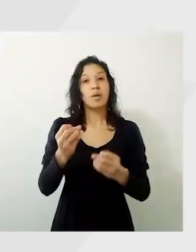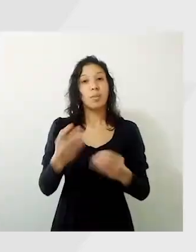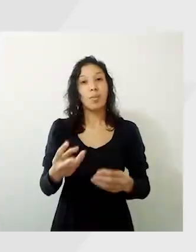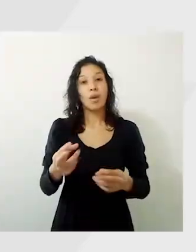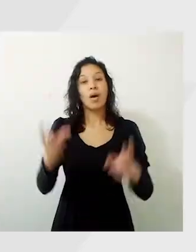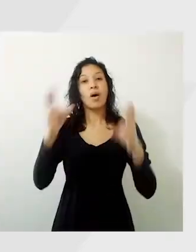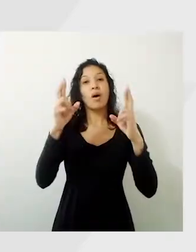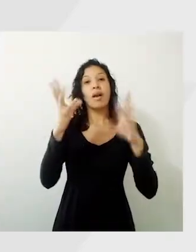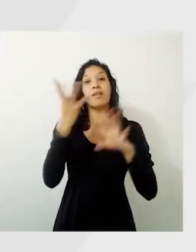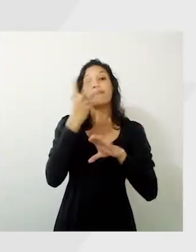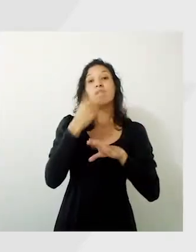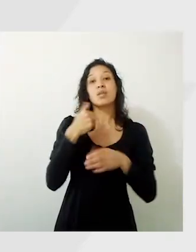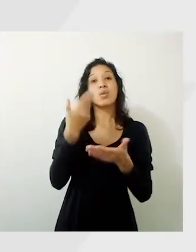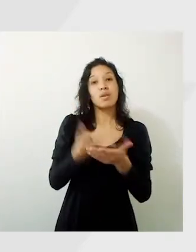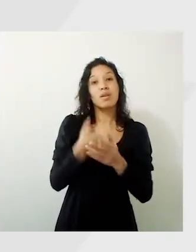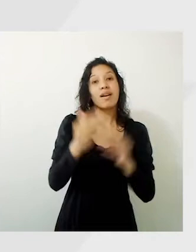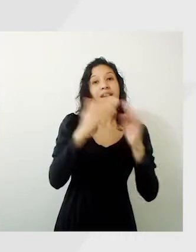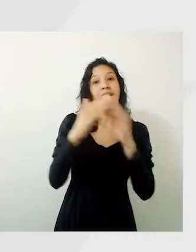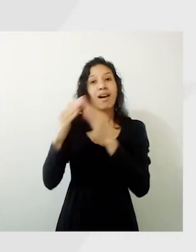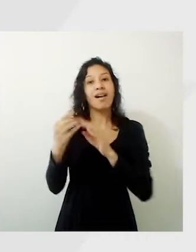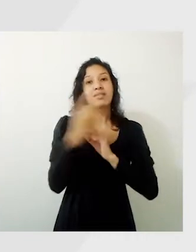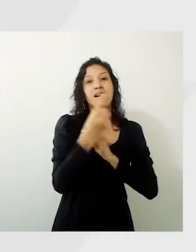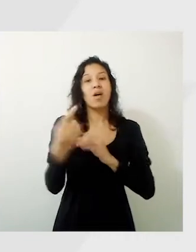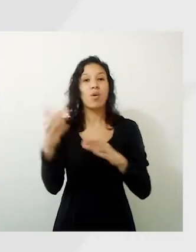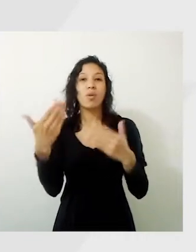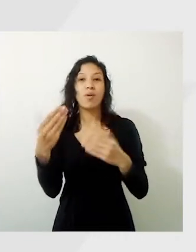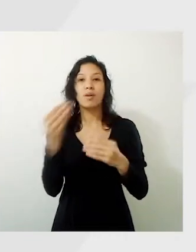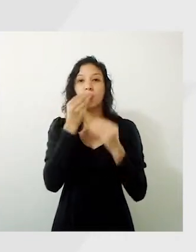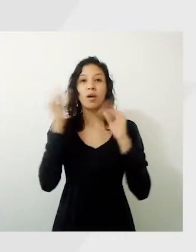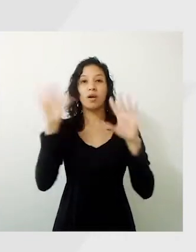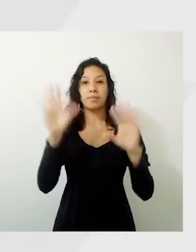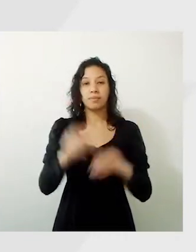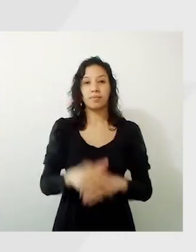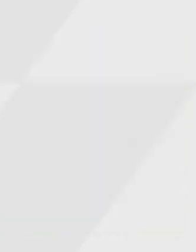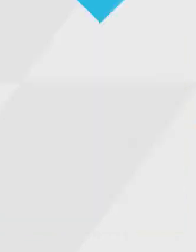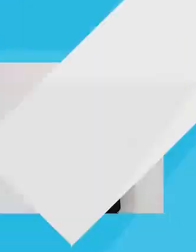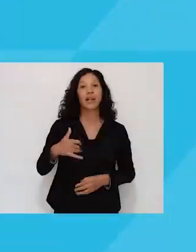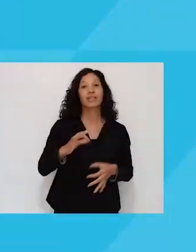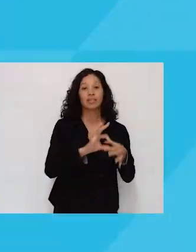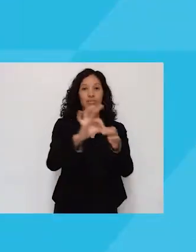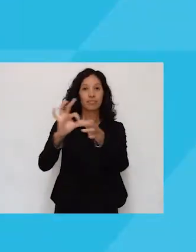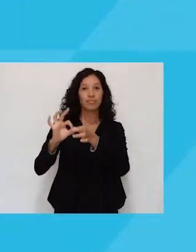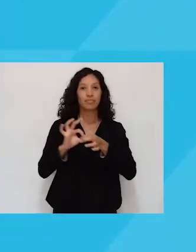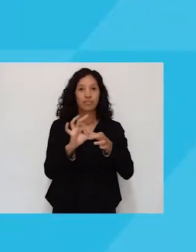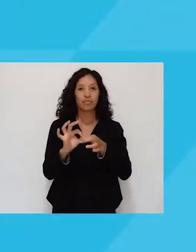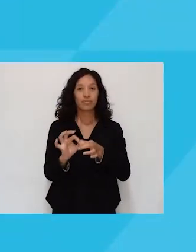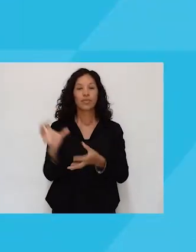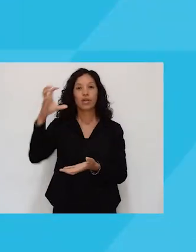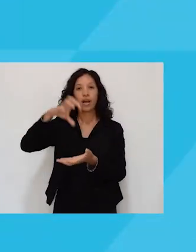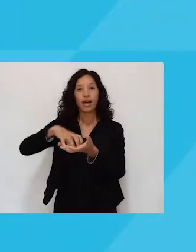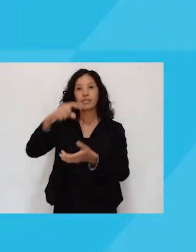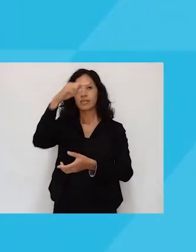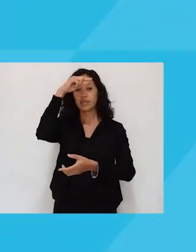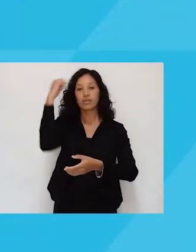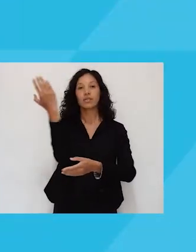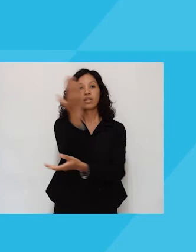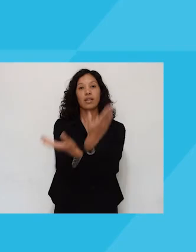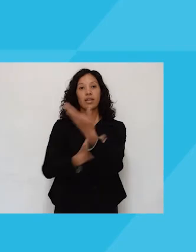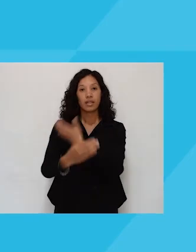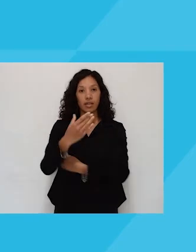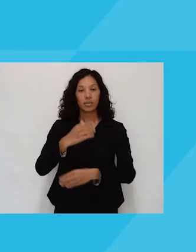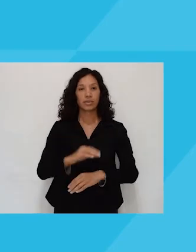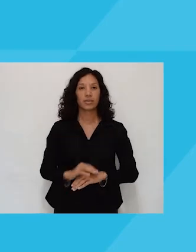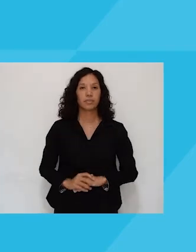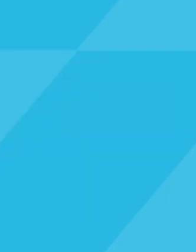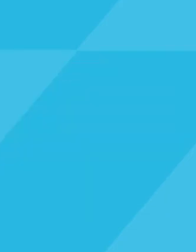Bueno, espero que les guste la propuesta y que lo puedan hacer en sus casas. Un beso grande para todos. Argentina Unida, Agencia Nacional